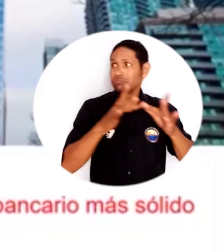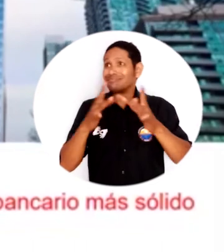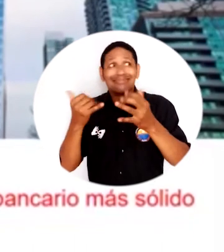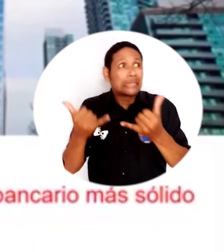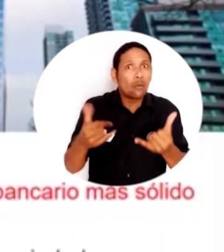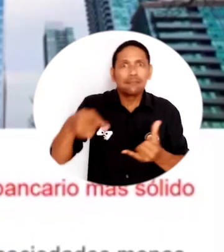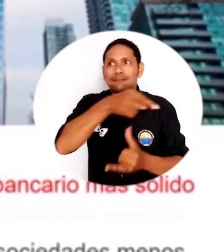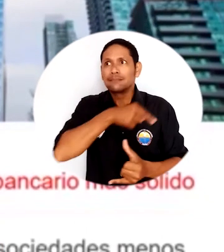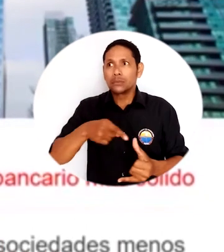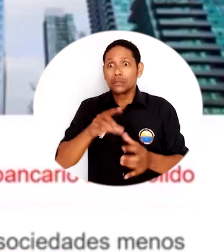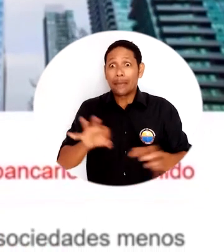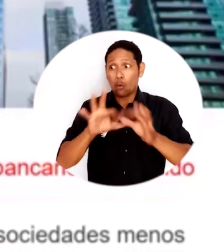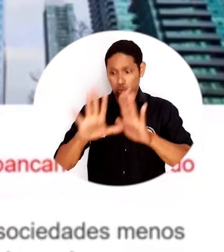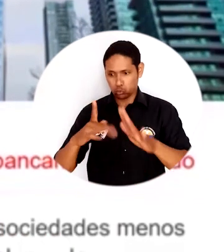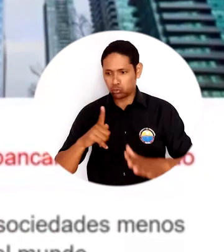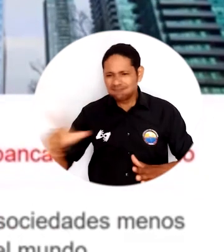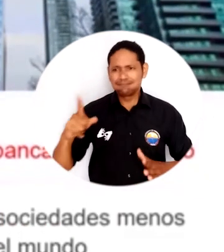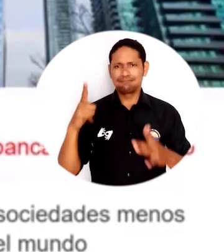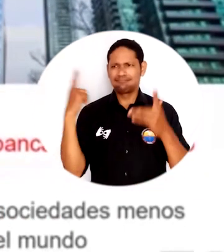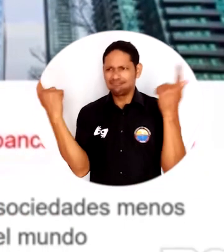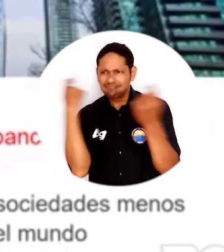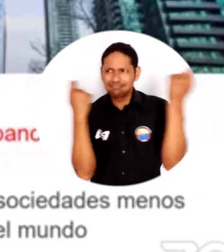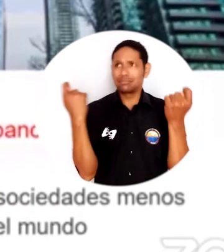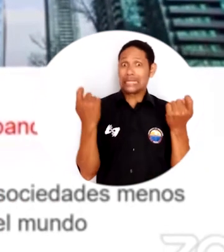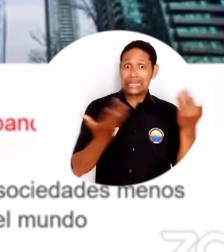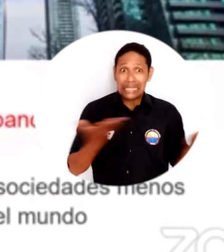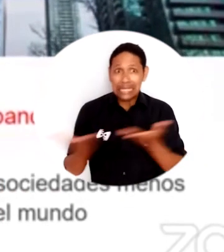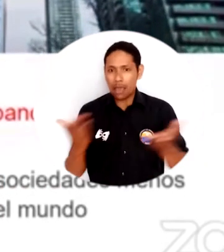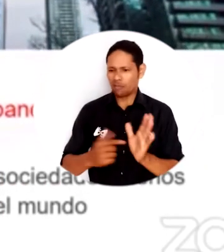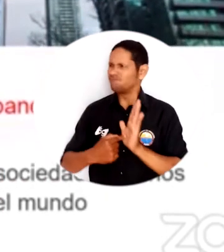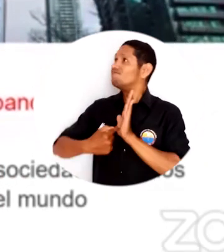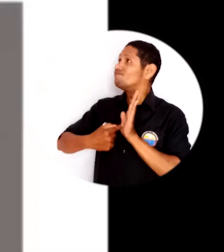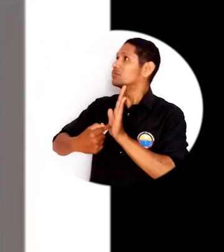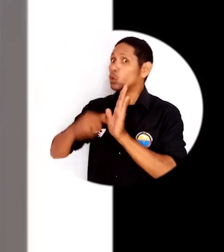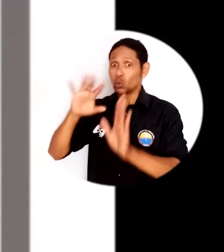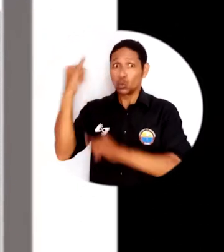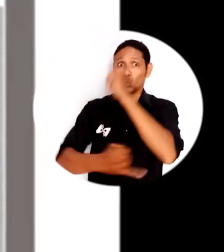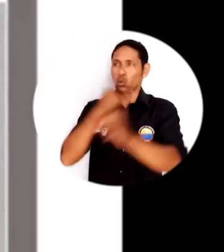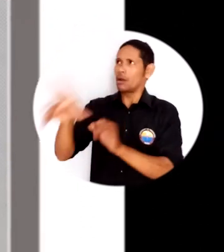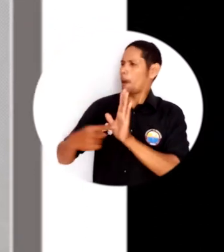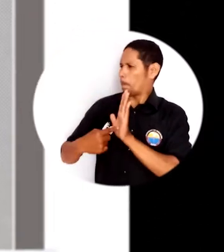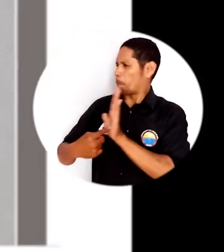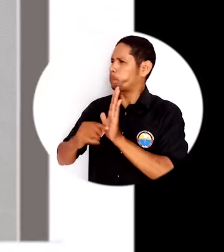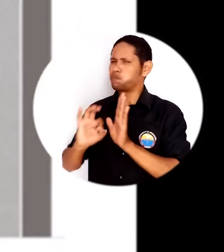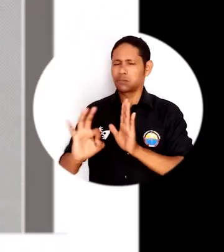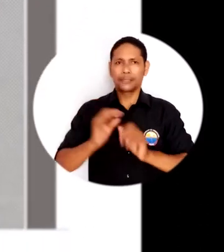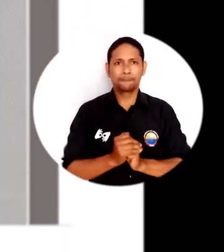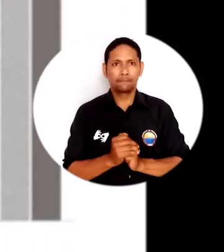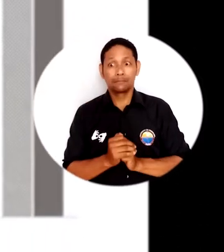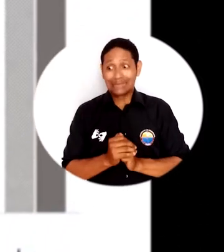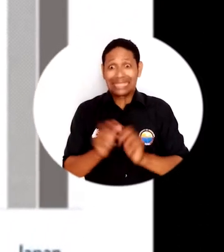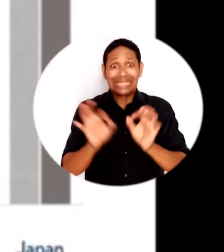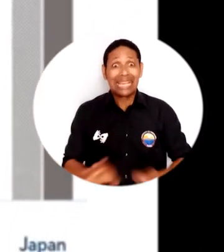importante que se esté dando en el momento para poder procesionar su emprendimiento, su producto, su servicio en otros países a nivel internacional.